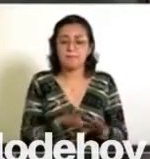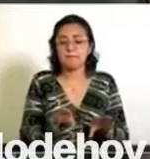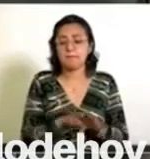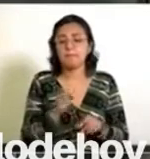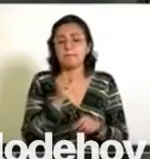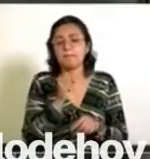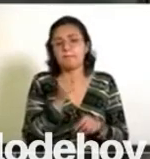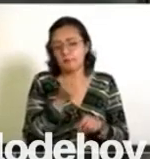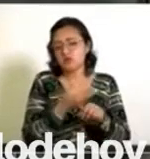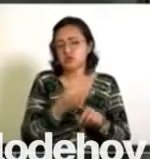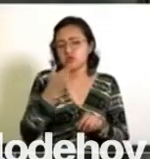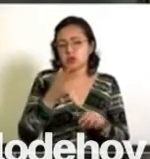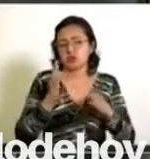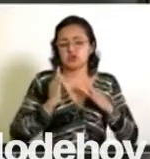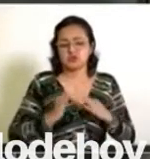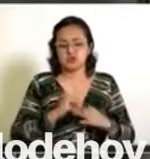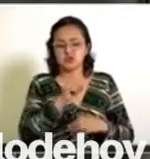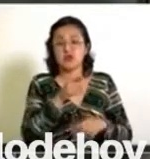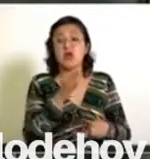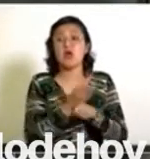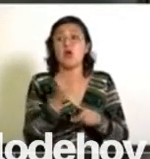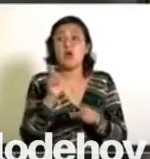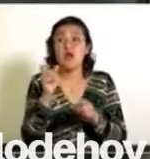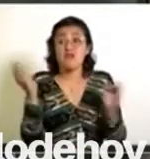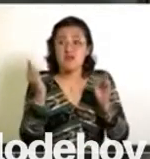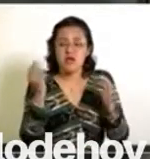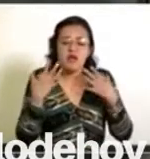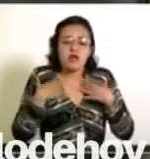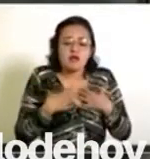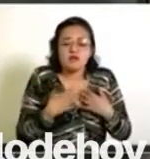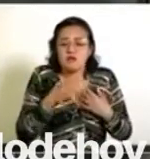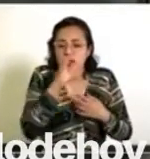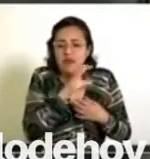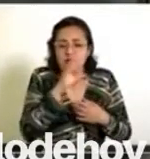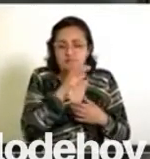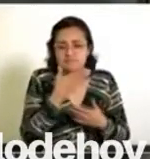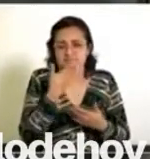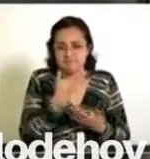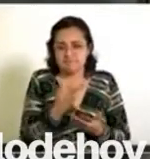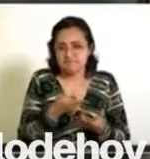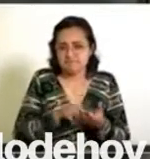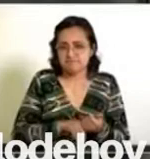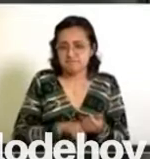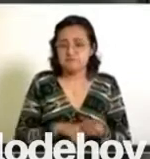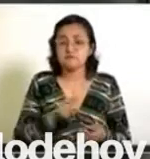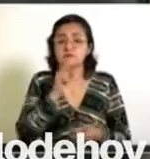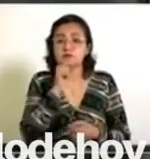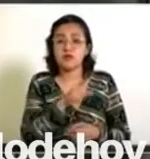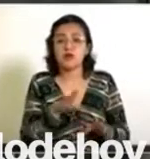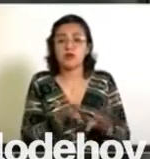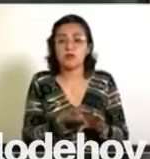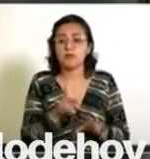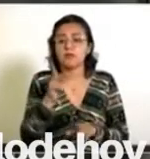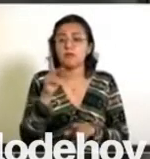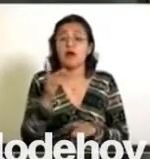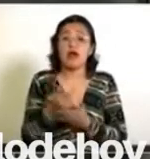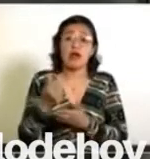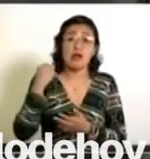confortabilidad en los climas fríos. En la anterior, la camisa blusa es de tela popelina,